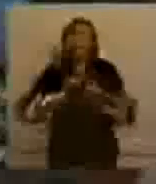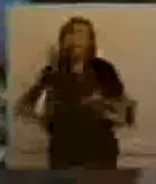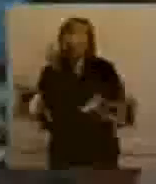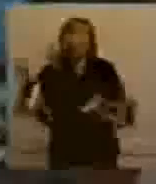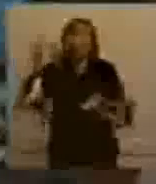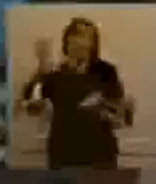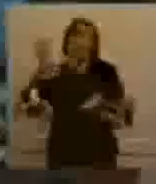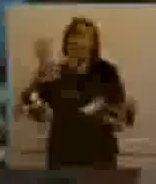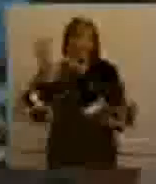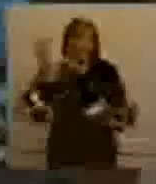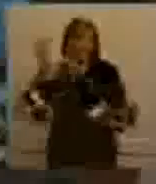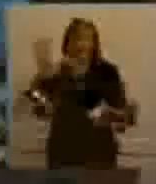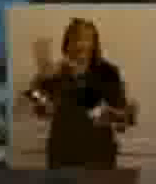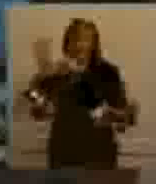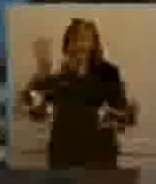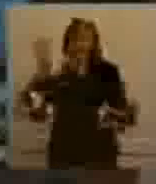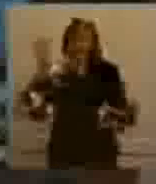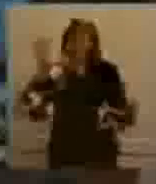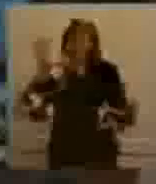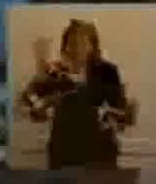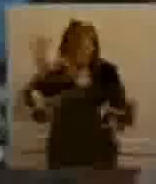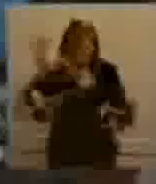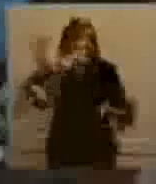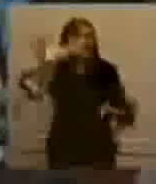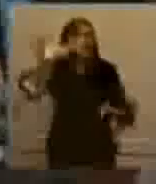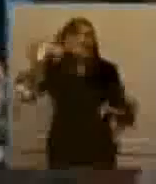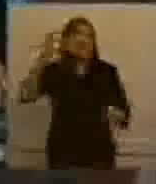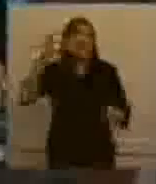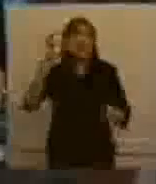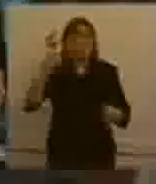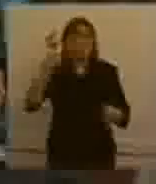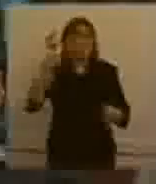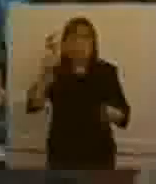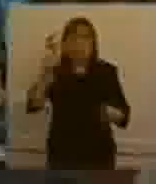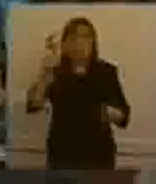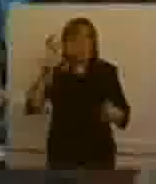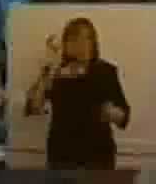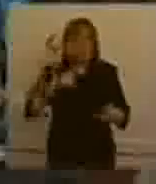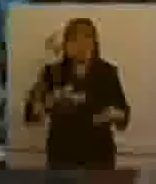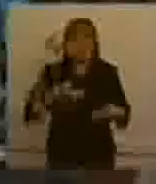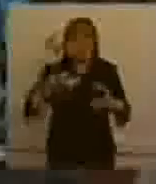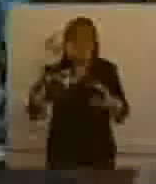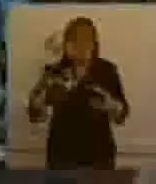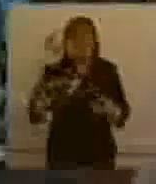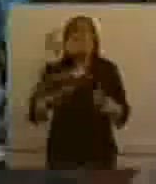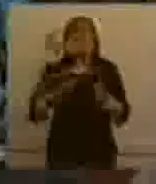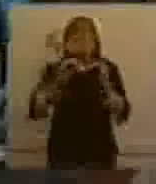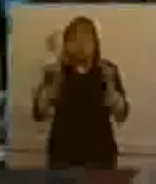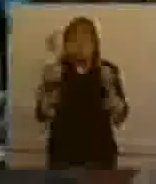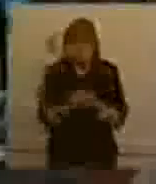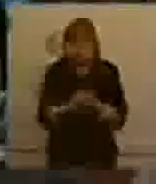pesos, creo que es, Ministro, 700, 700 pesos, con lo cual son 600